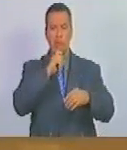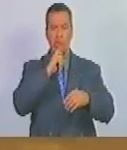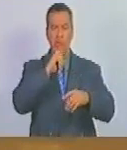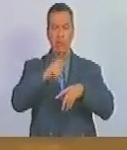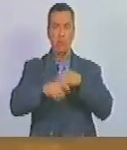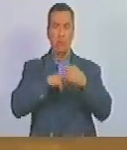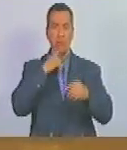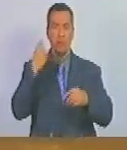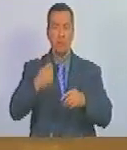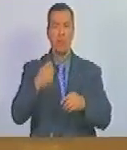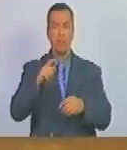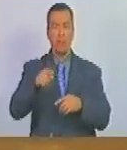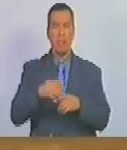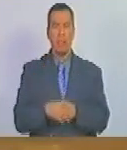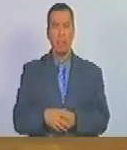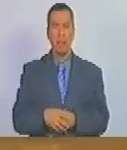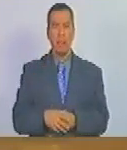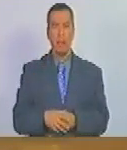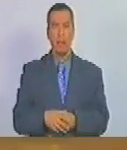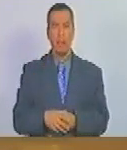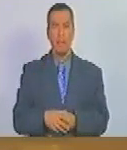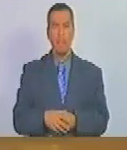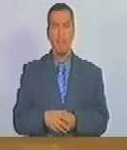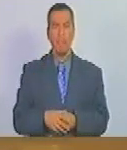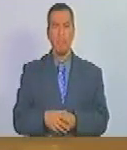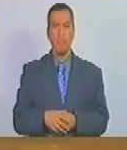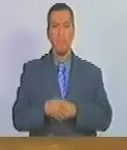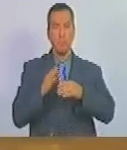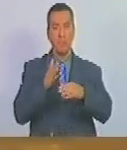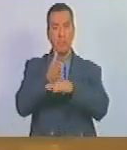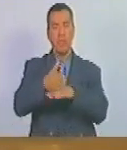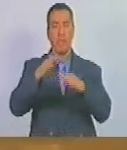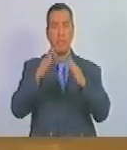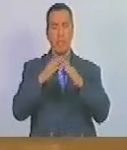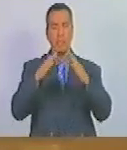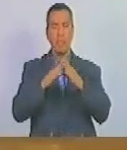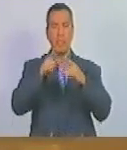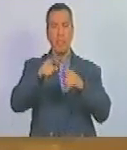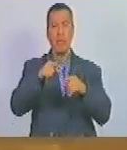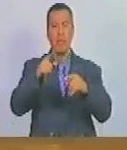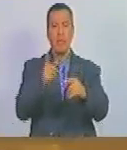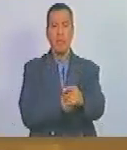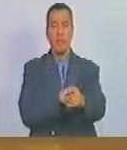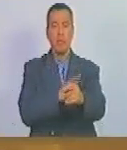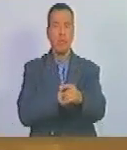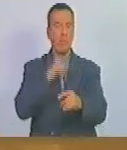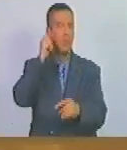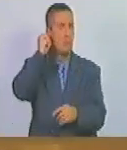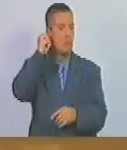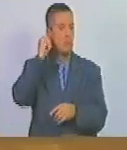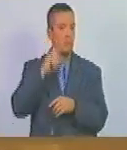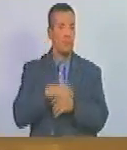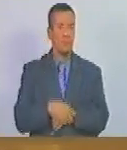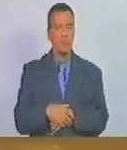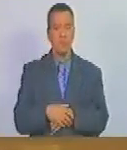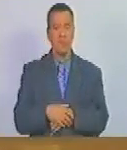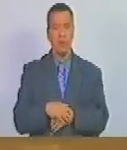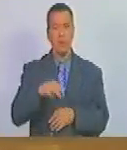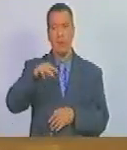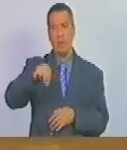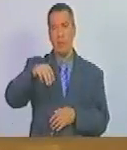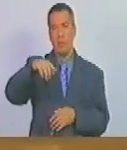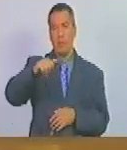se va a la casa de su hermana, María